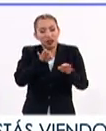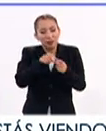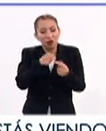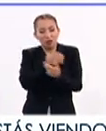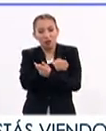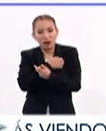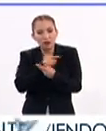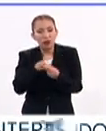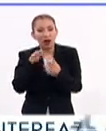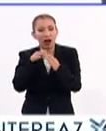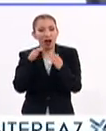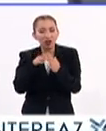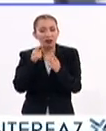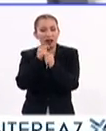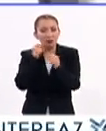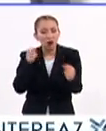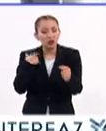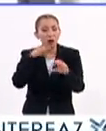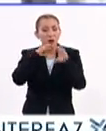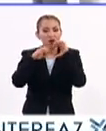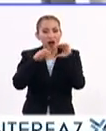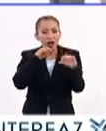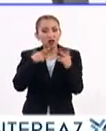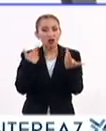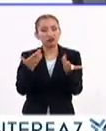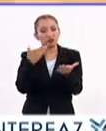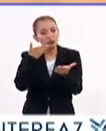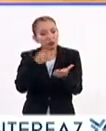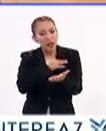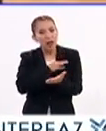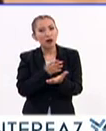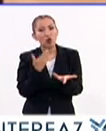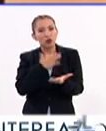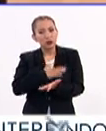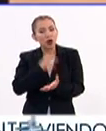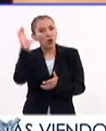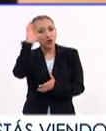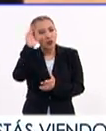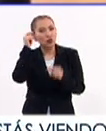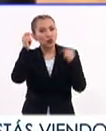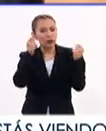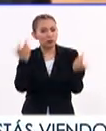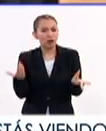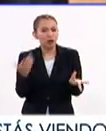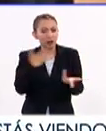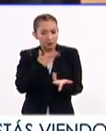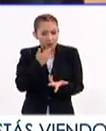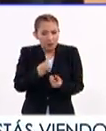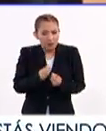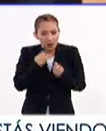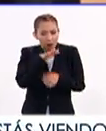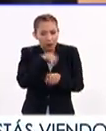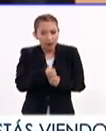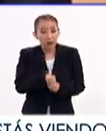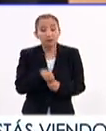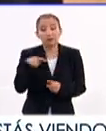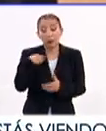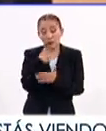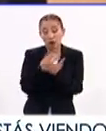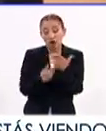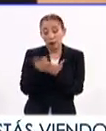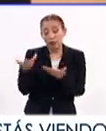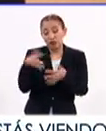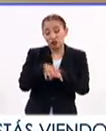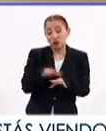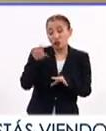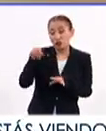educación, vivienda, transporte, comunicaciones accesibles, justicia, cultura, turismo y tener una vida plena. Las políticas de